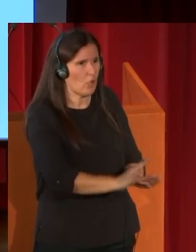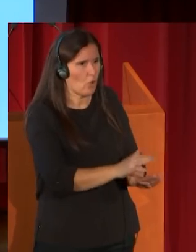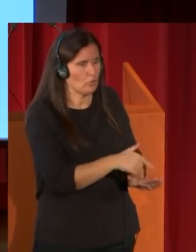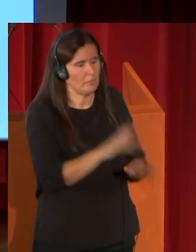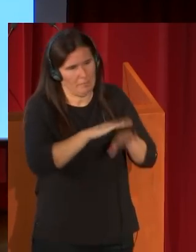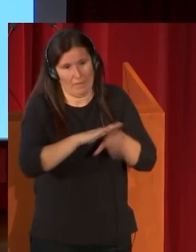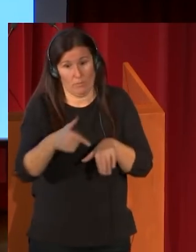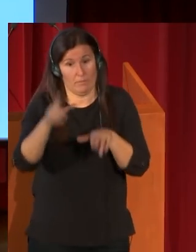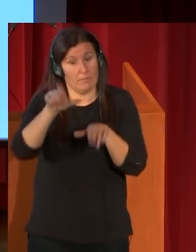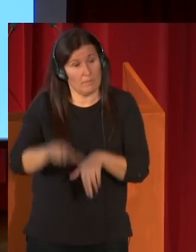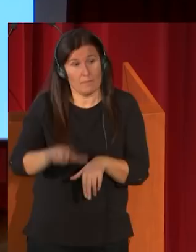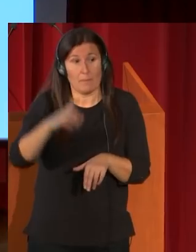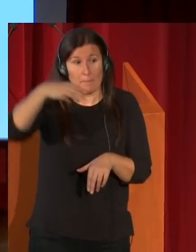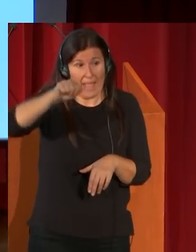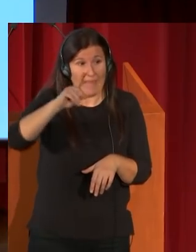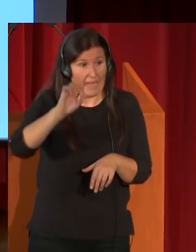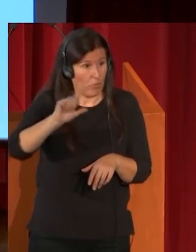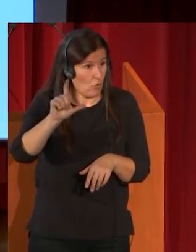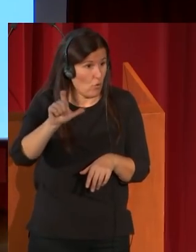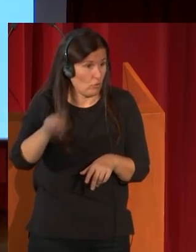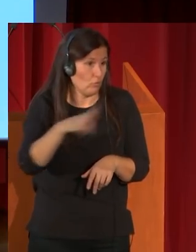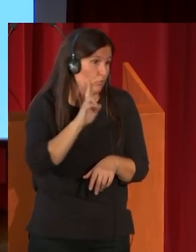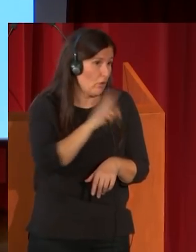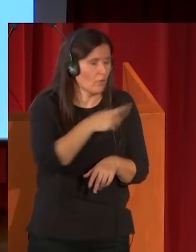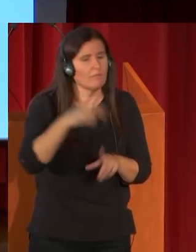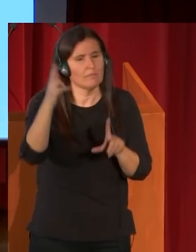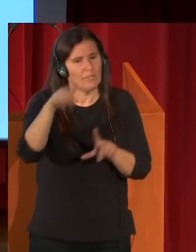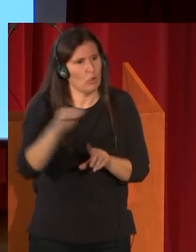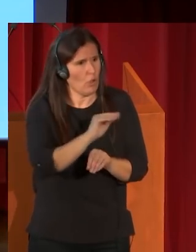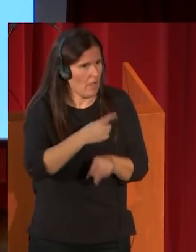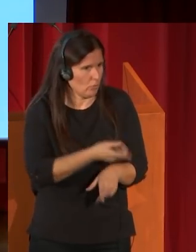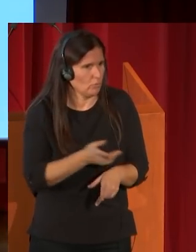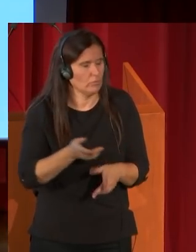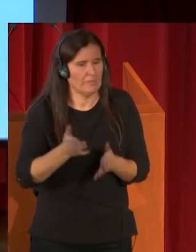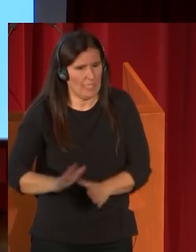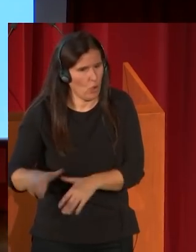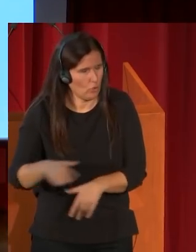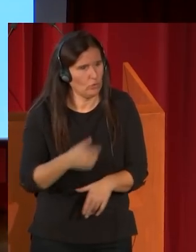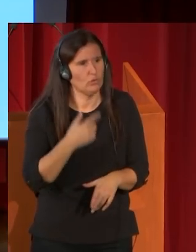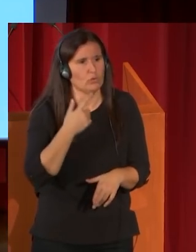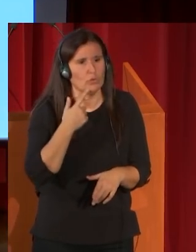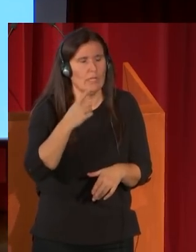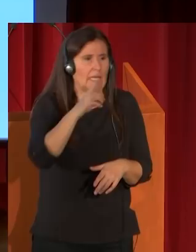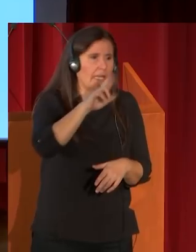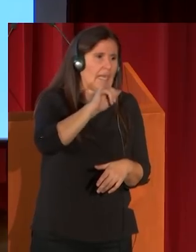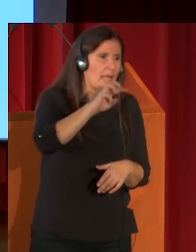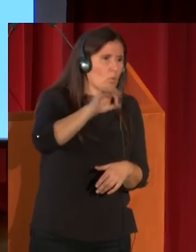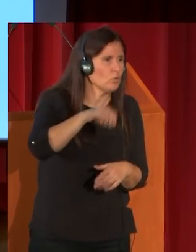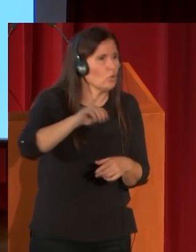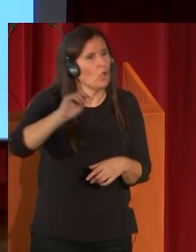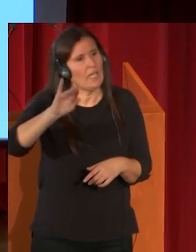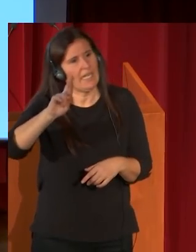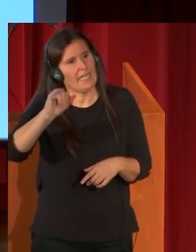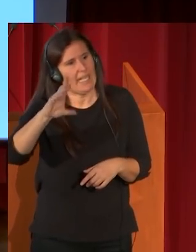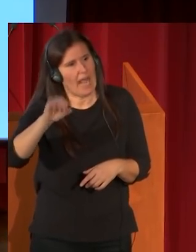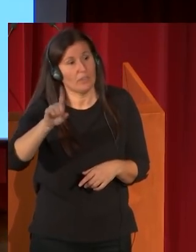Madrazo pintó a sus propios hijos, que eran de la generación de Fortuny, a Raimundo y a Ricardo, y pintó también a Rosales,